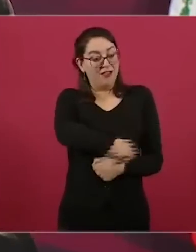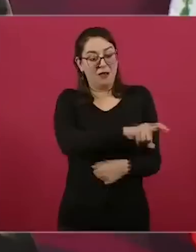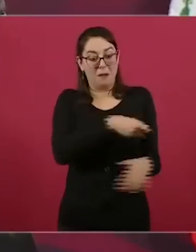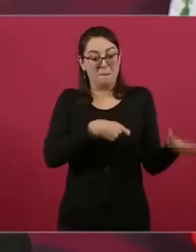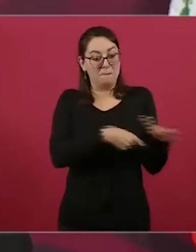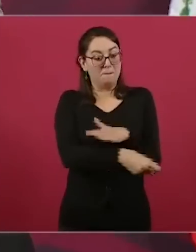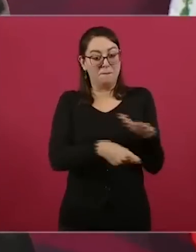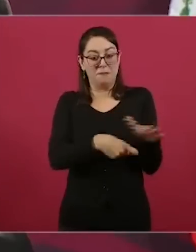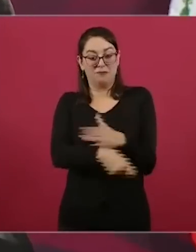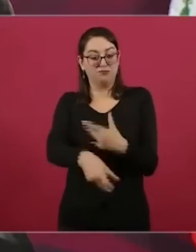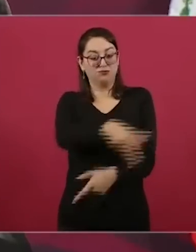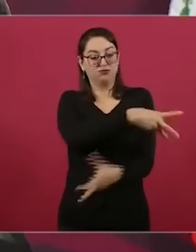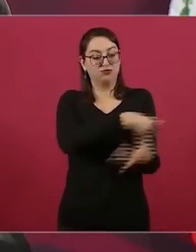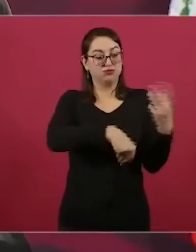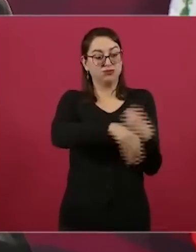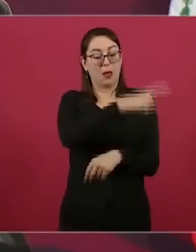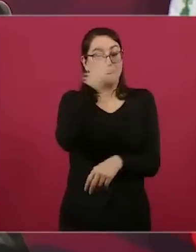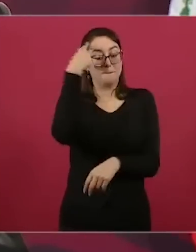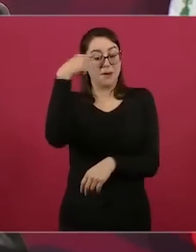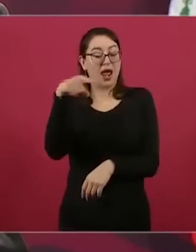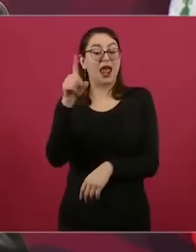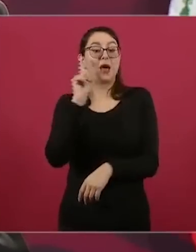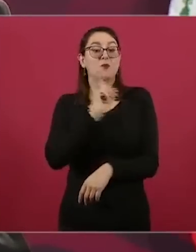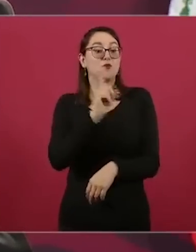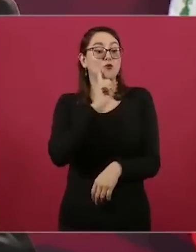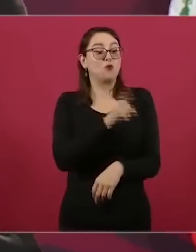pero esa política